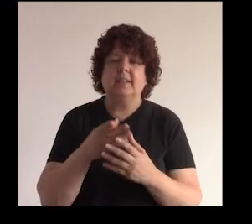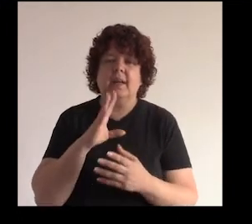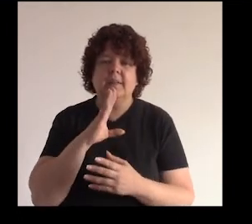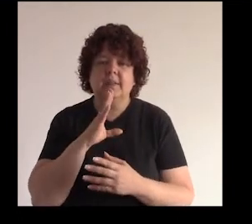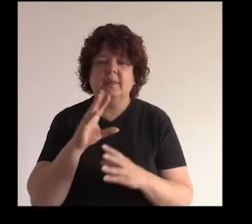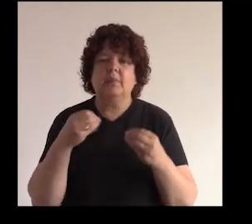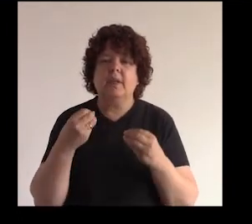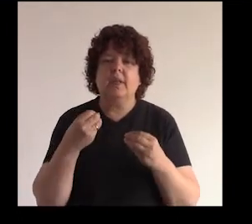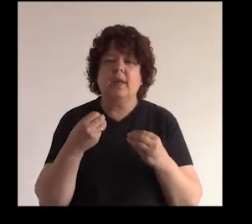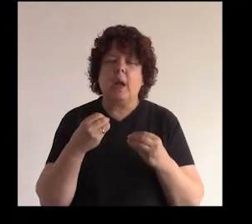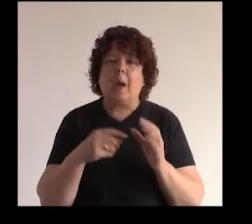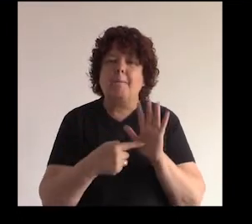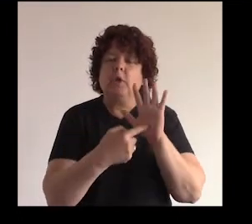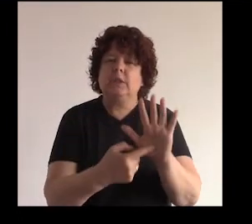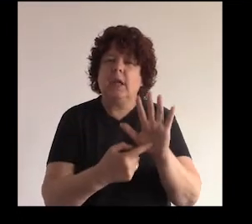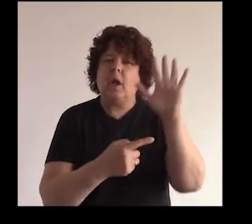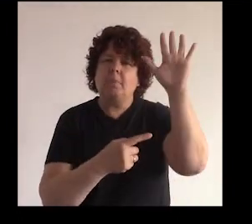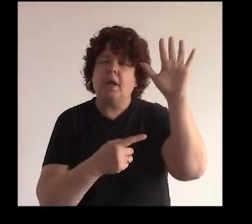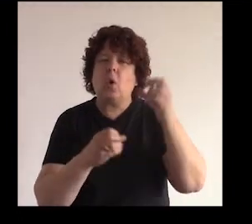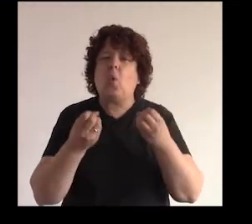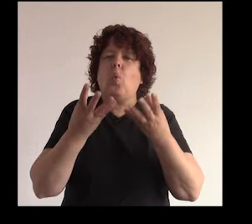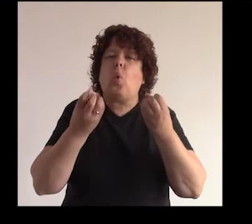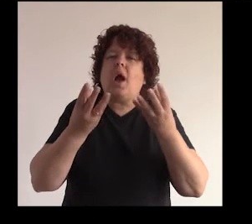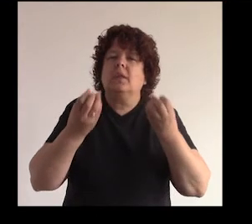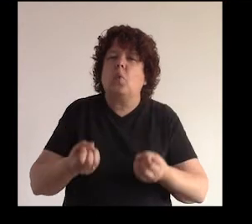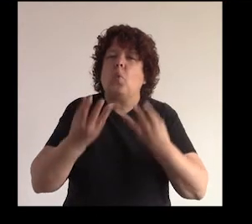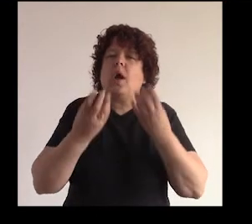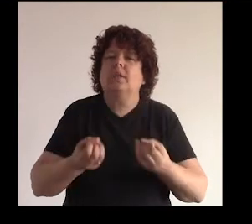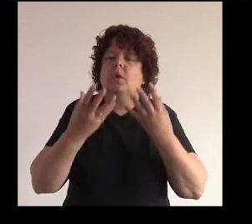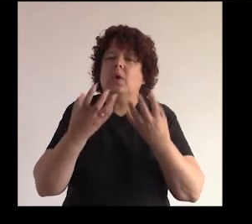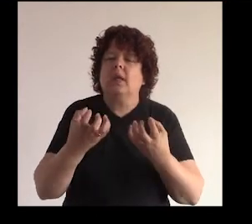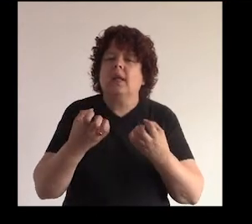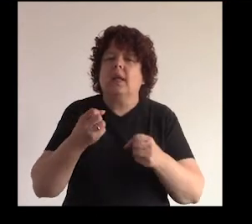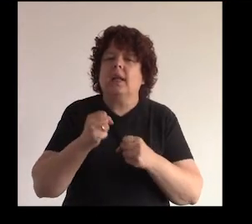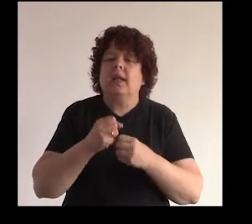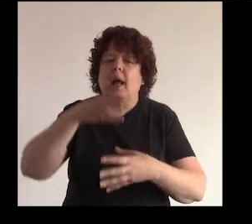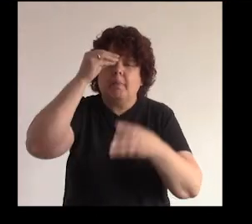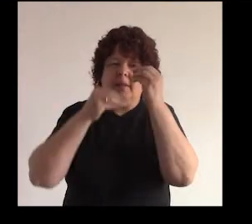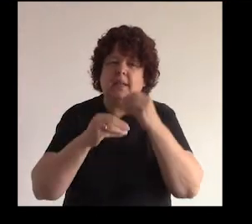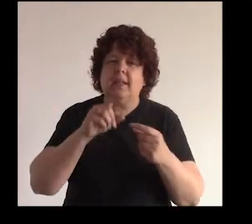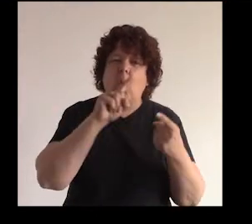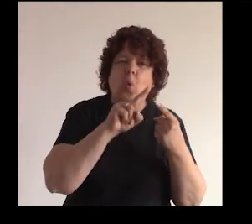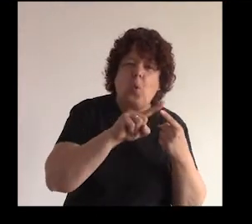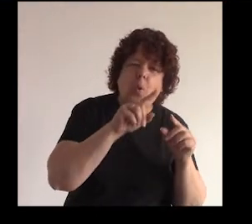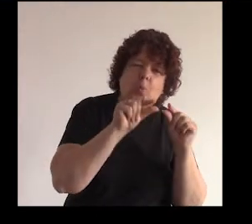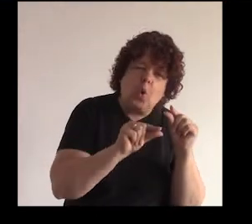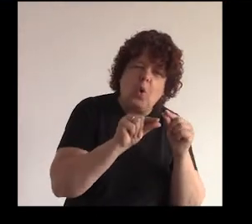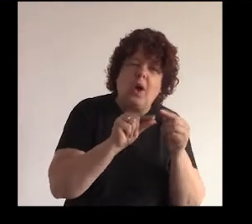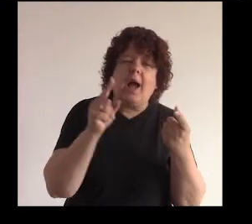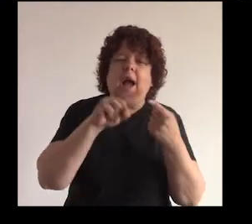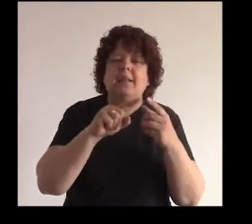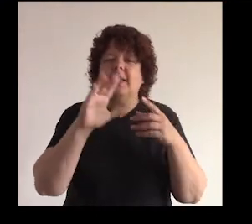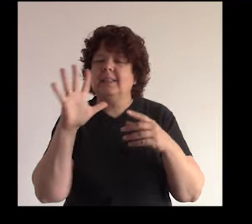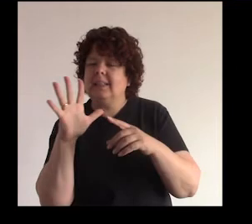tanto de lo que vamos a hablar me pueden mostrar con su mano qué tanto quieren aprender del 1 al 5 del 1 al 5, qué